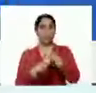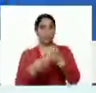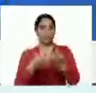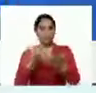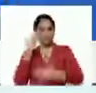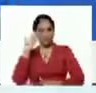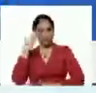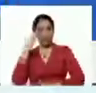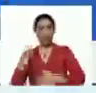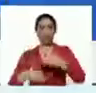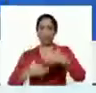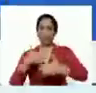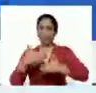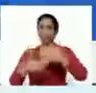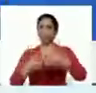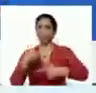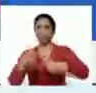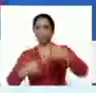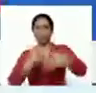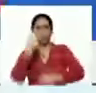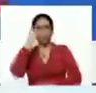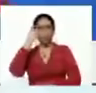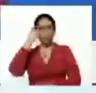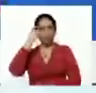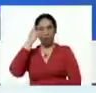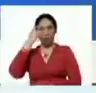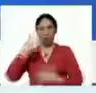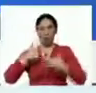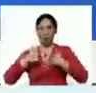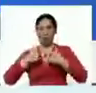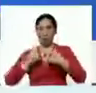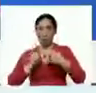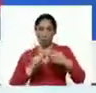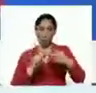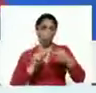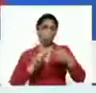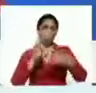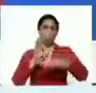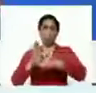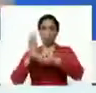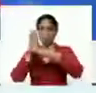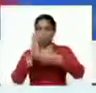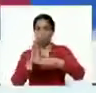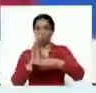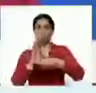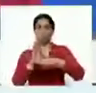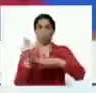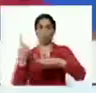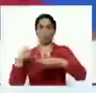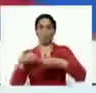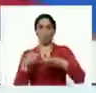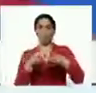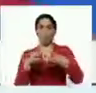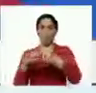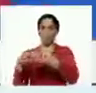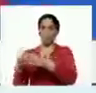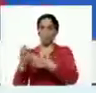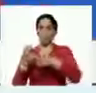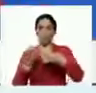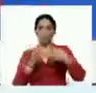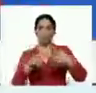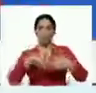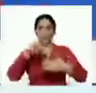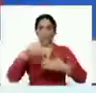avanzando todos los días, en la salud, en la protección. Tenemos un conjunto de elementos del plan de